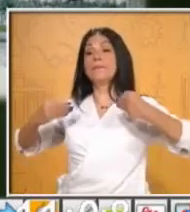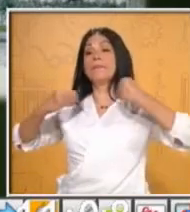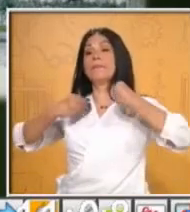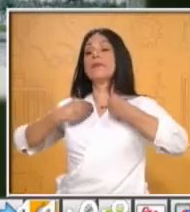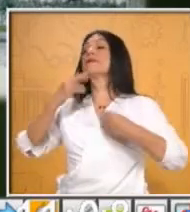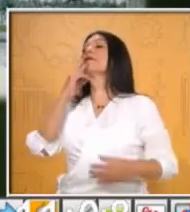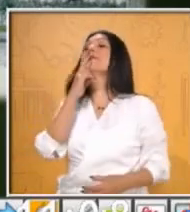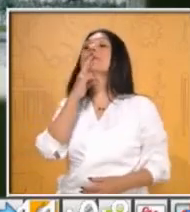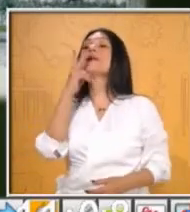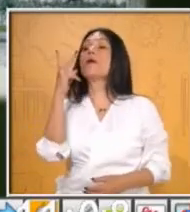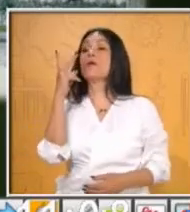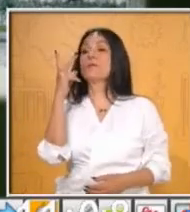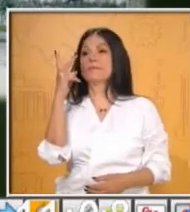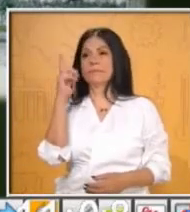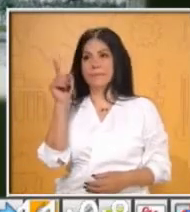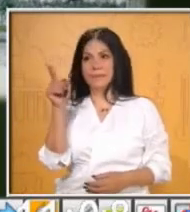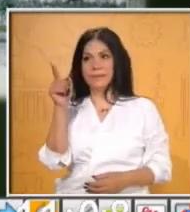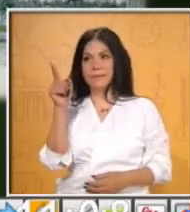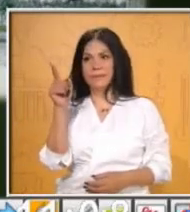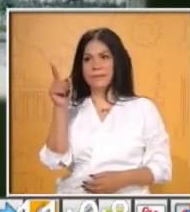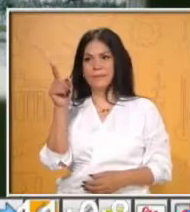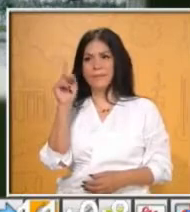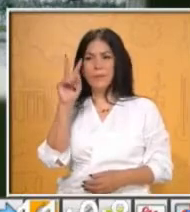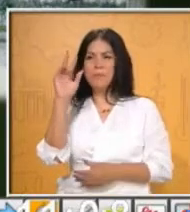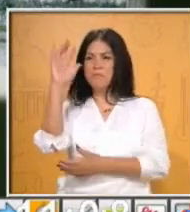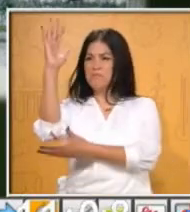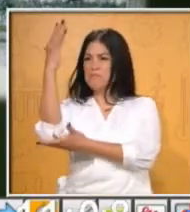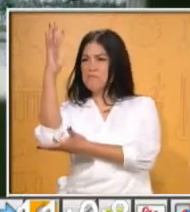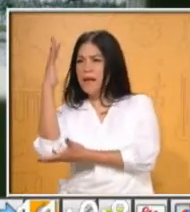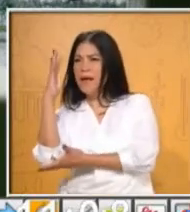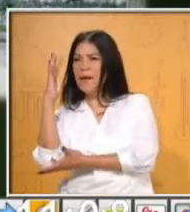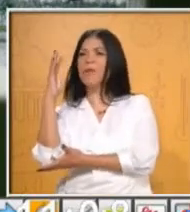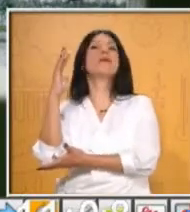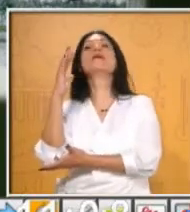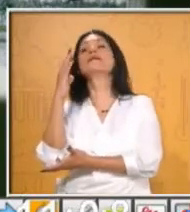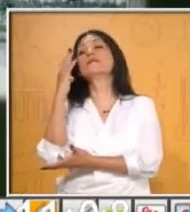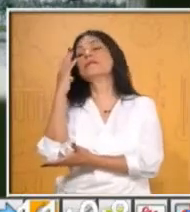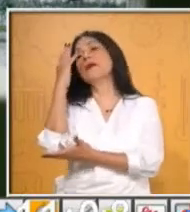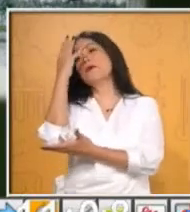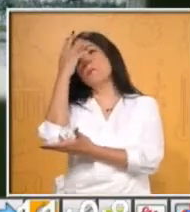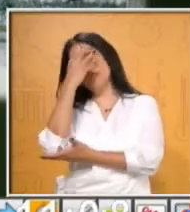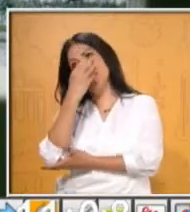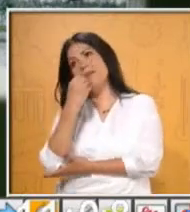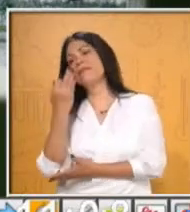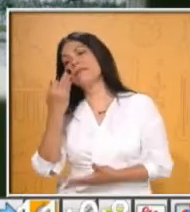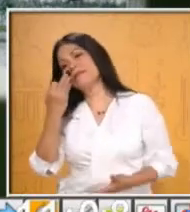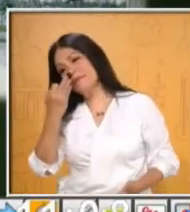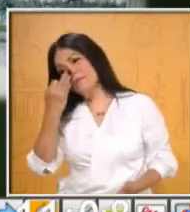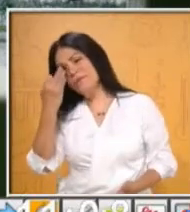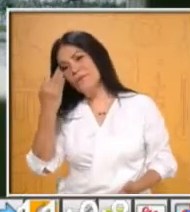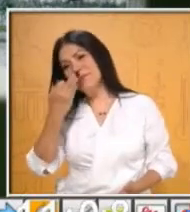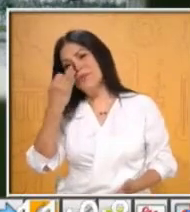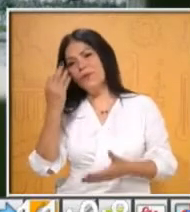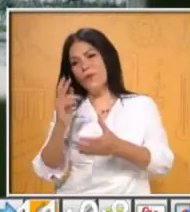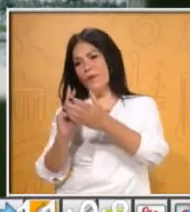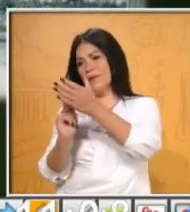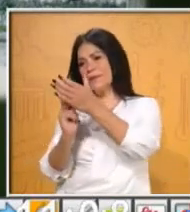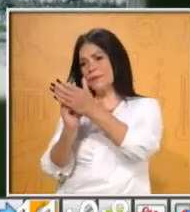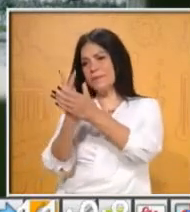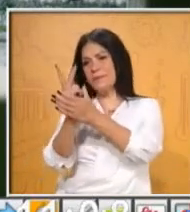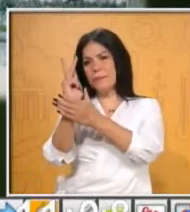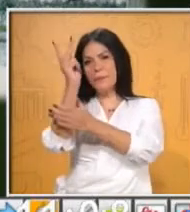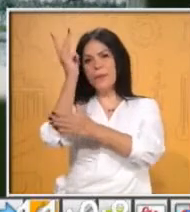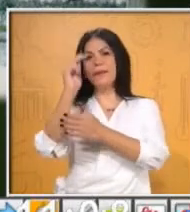imagen número uno es una imagen boscosa, de color, con flores, plantas.